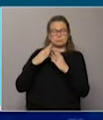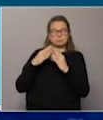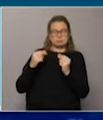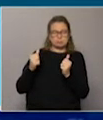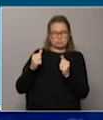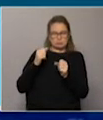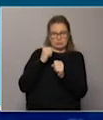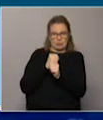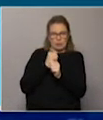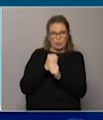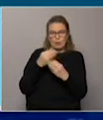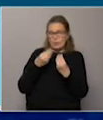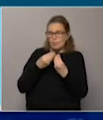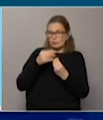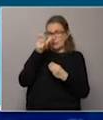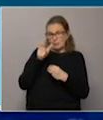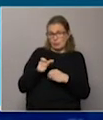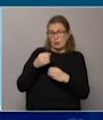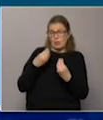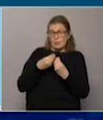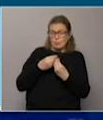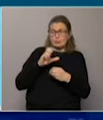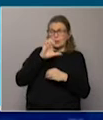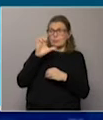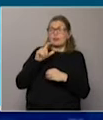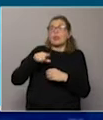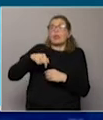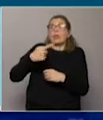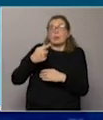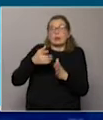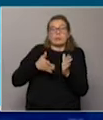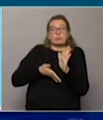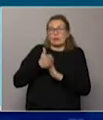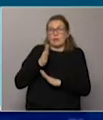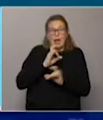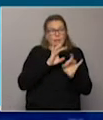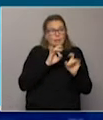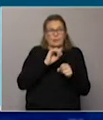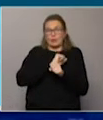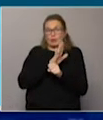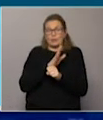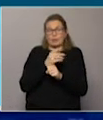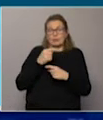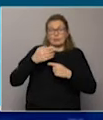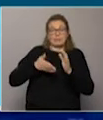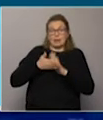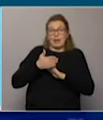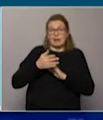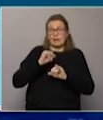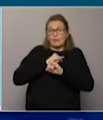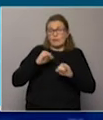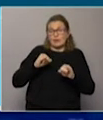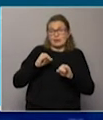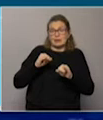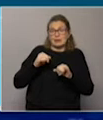productivo y que muchas personas y muchas empresas no puedan ver la luz una vez que la pandemia se vaya replegando, una vez que se termine ese